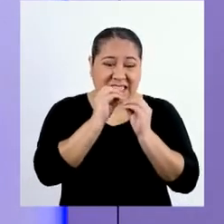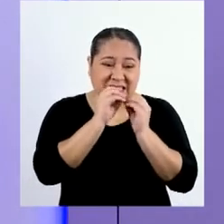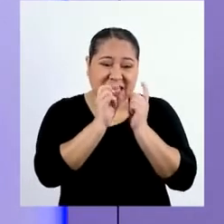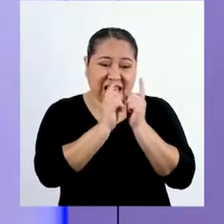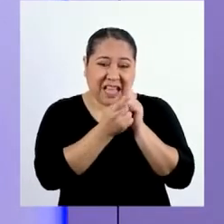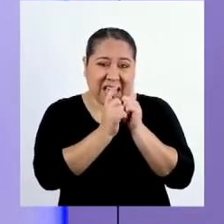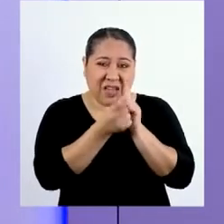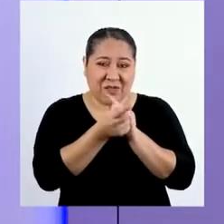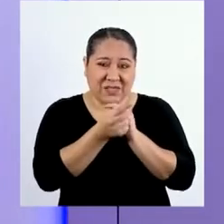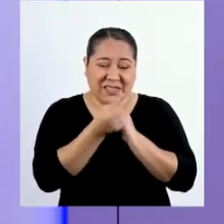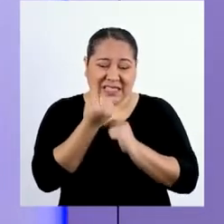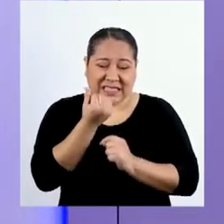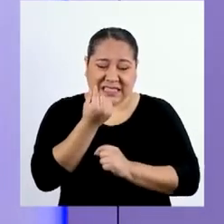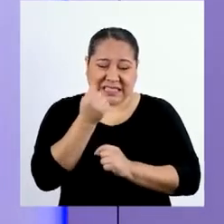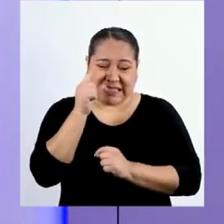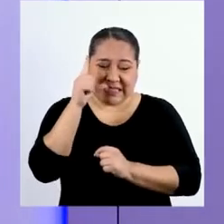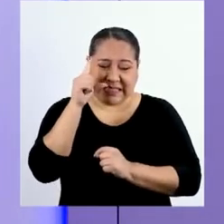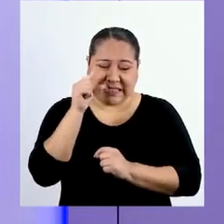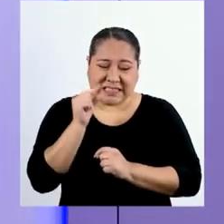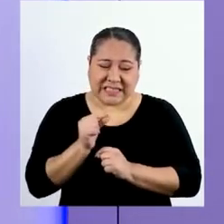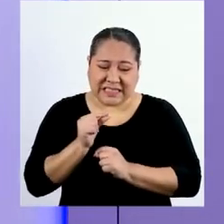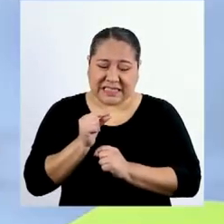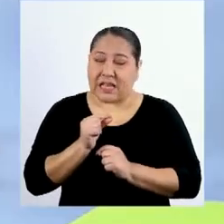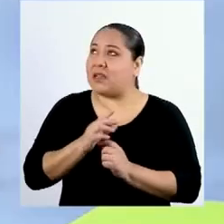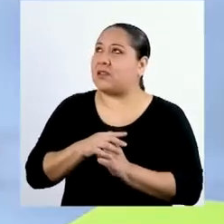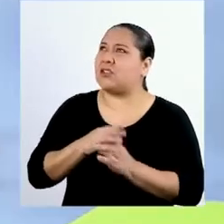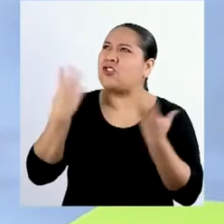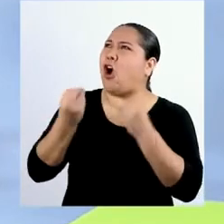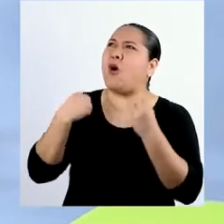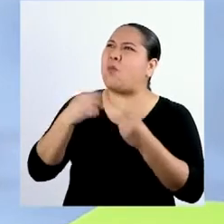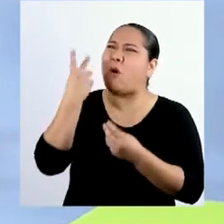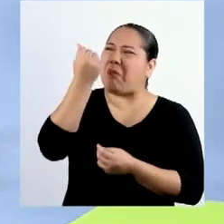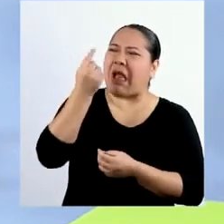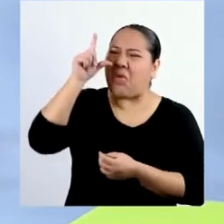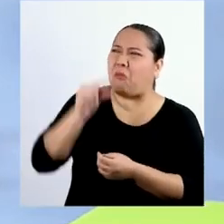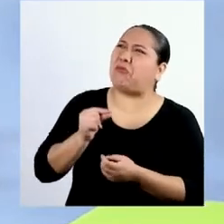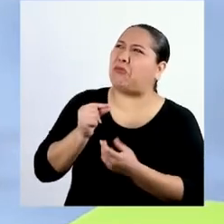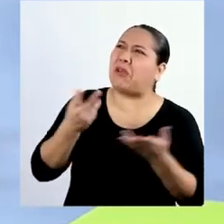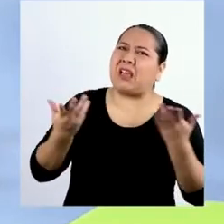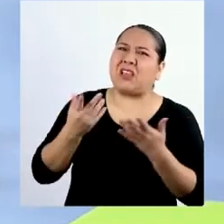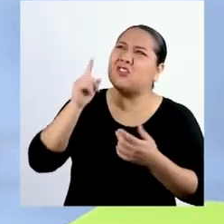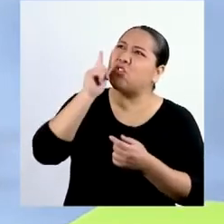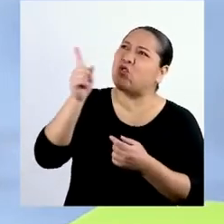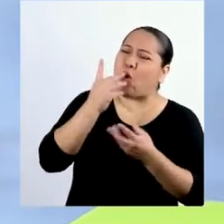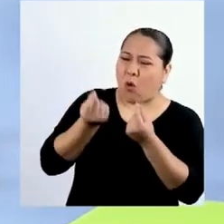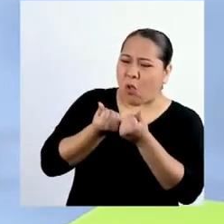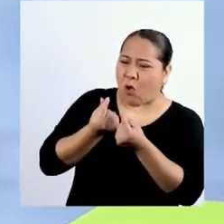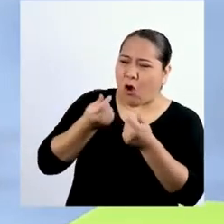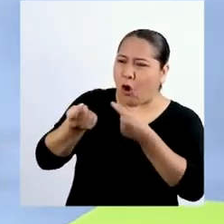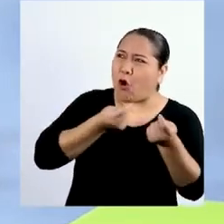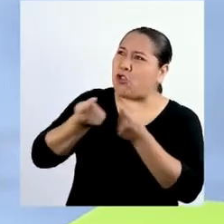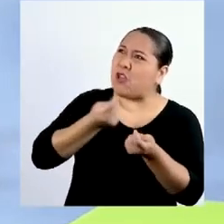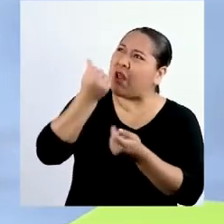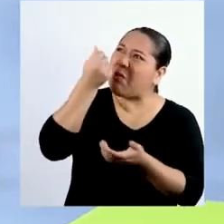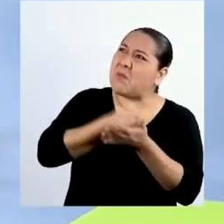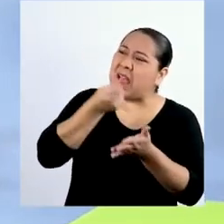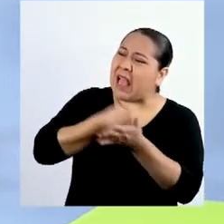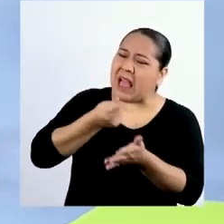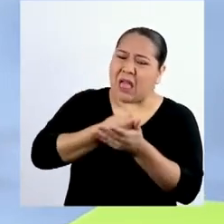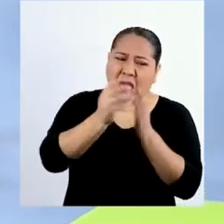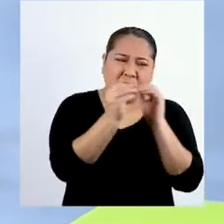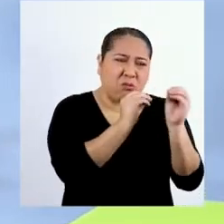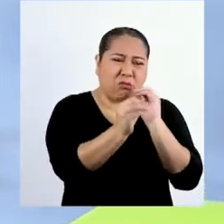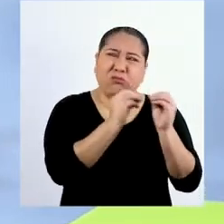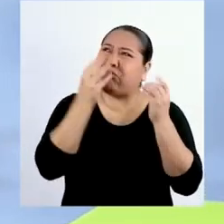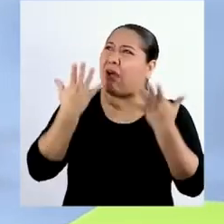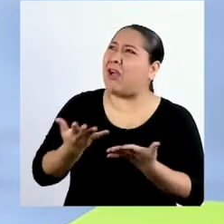remodelación, nos quedamos sin dinero. ¿Cómo nos vamos a quedar sin dinero si tú manejabas los costos de la